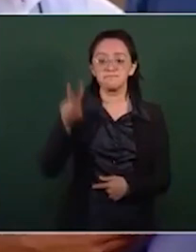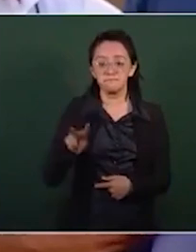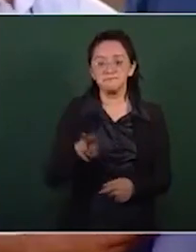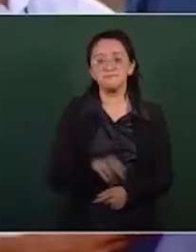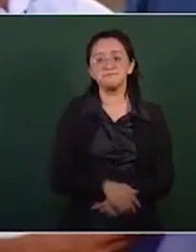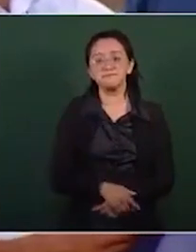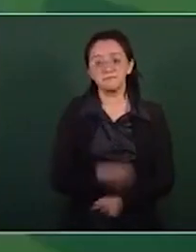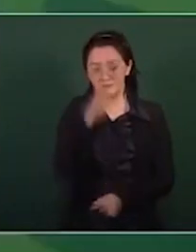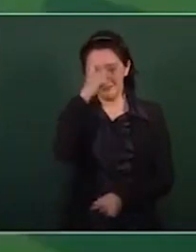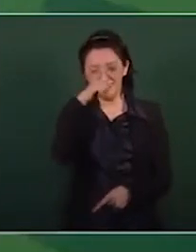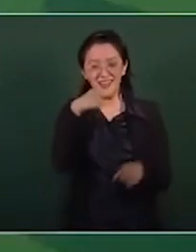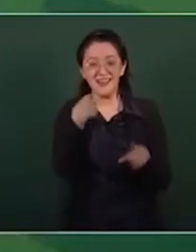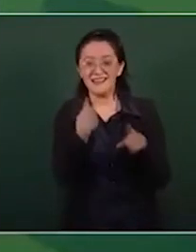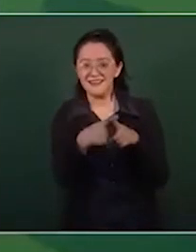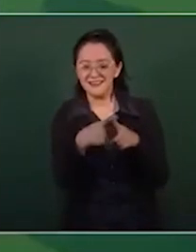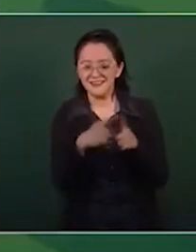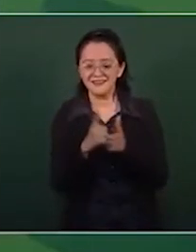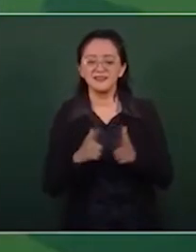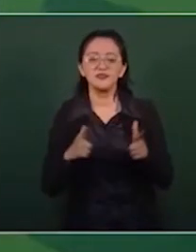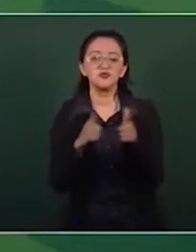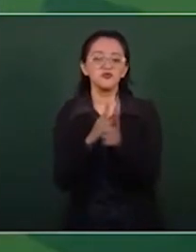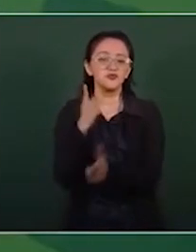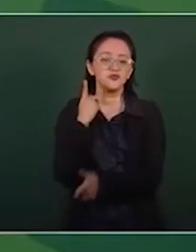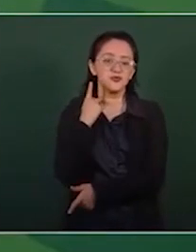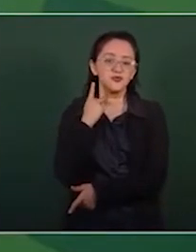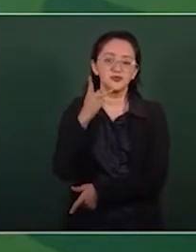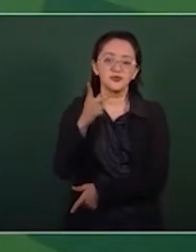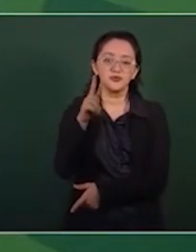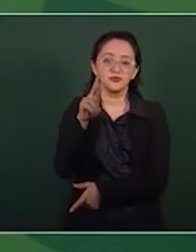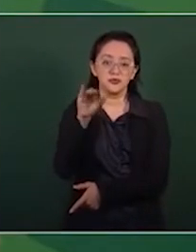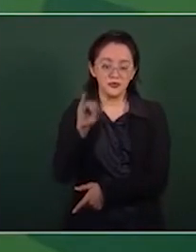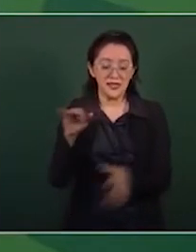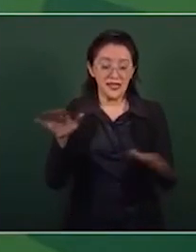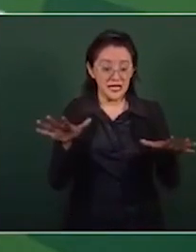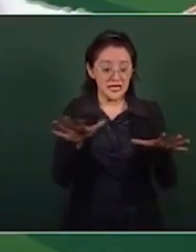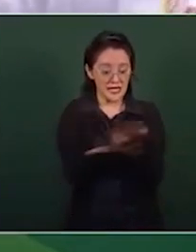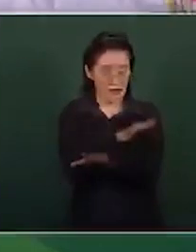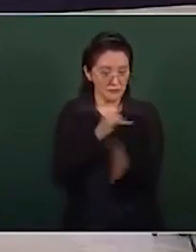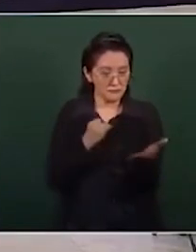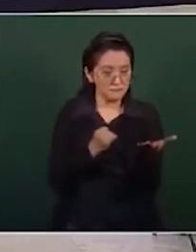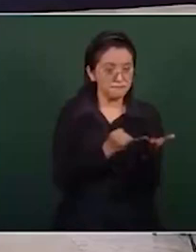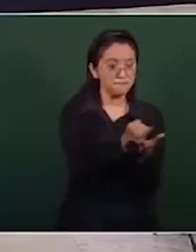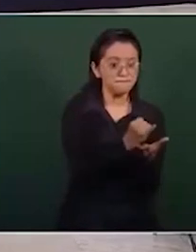para el PRI de definición. Es decir,